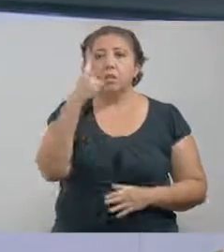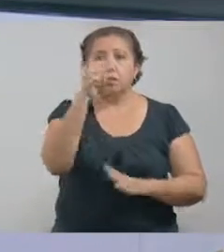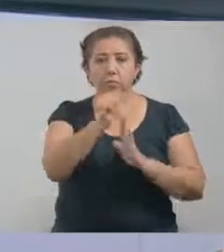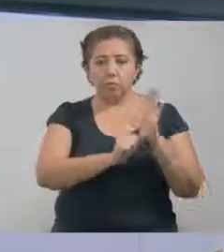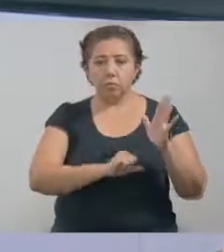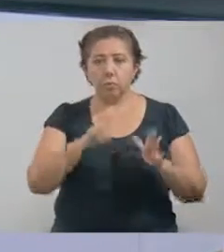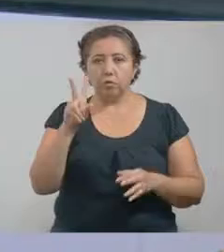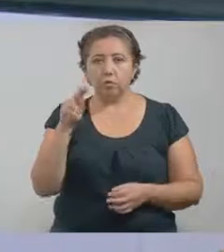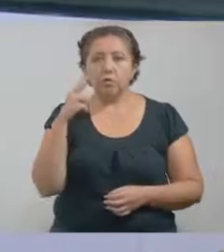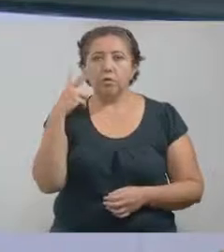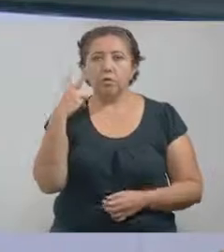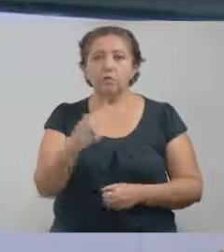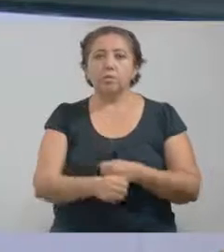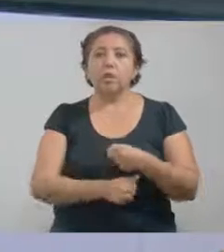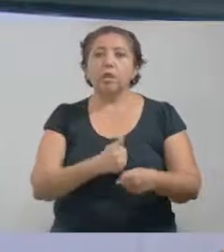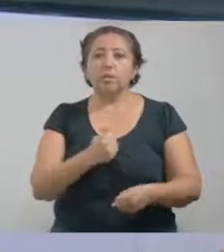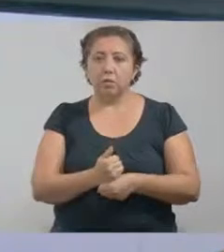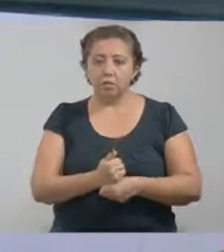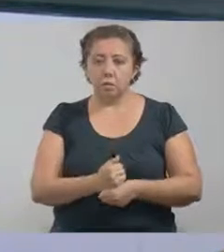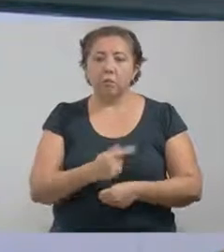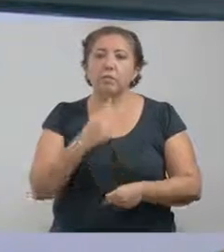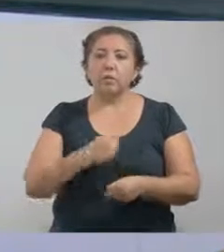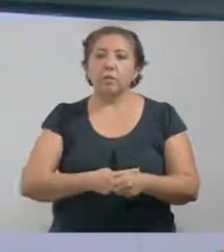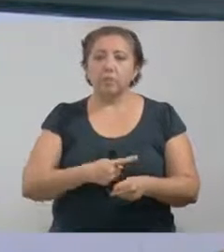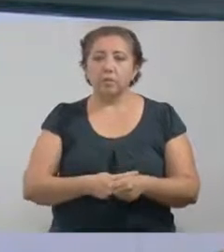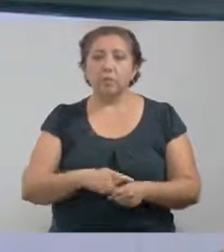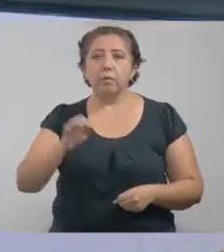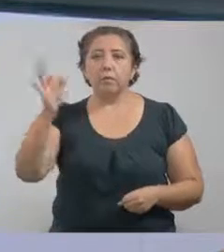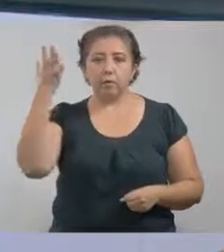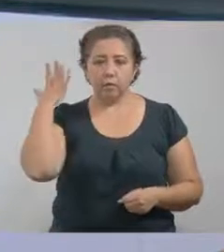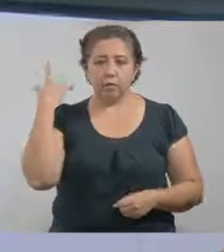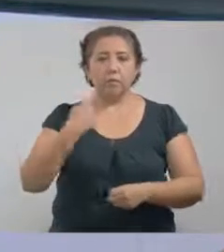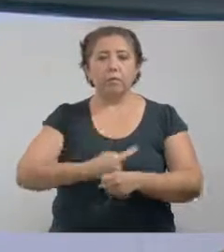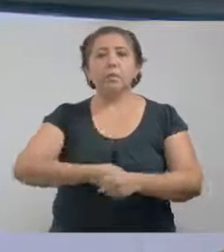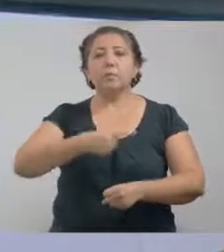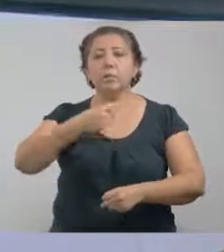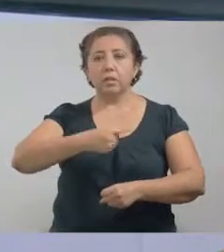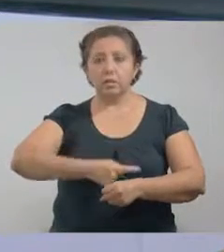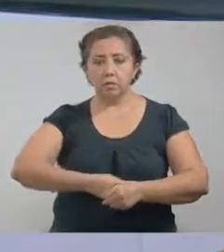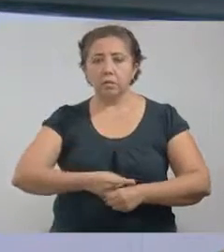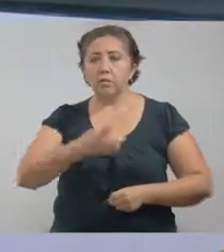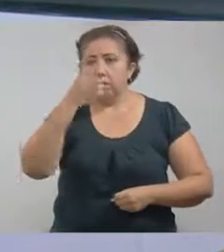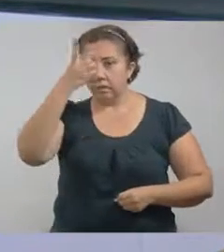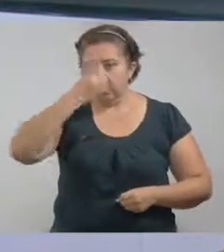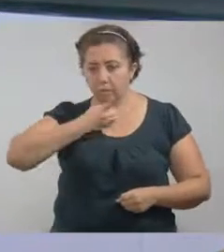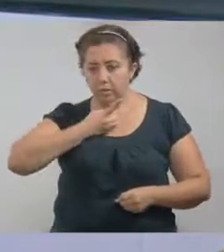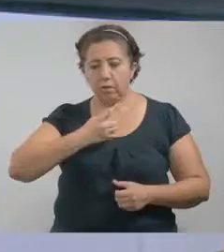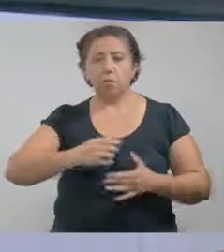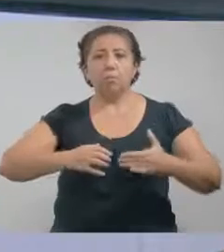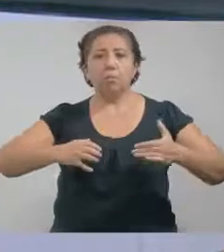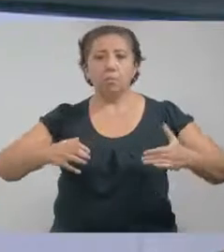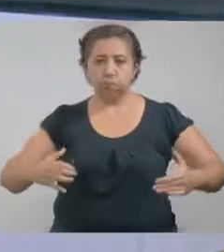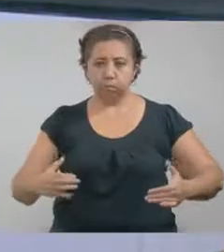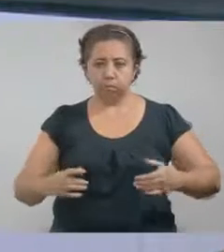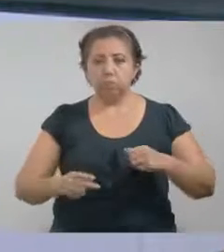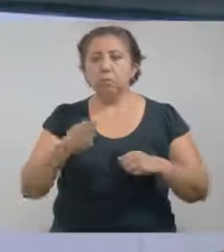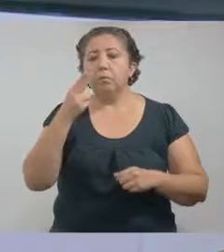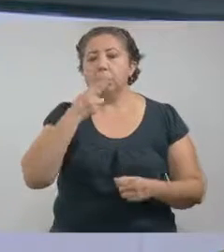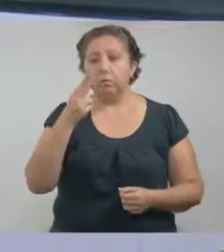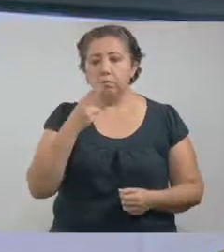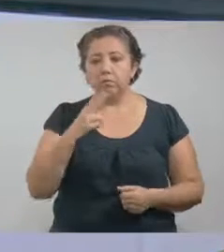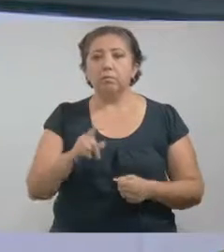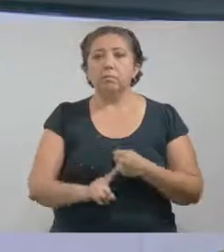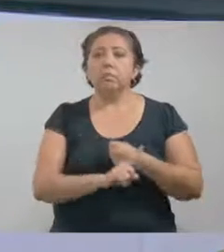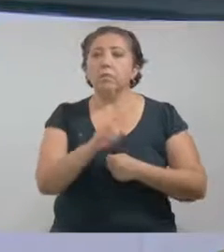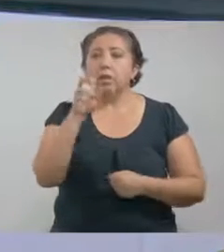meses a 82 años. Sus principales enfermedades fueron hipertensión arterial, diabetes, obesidad, tabaquismo,